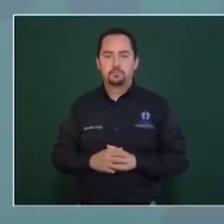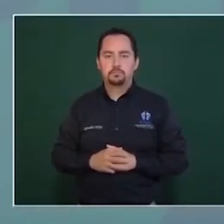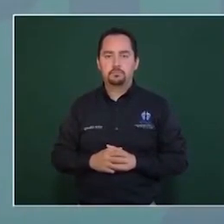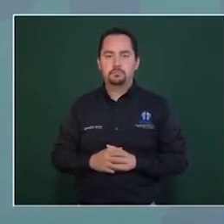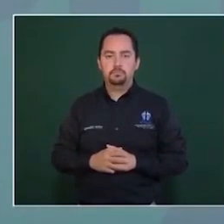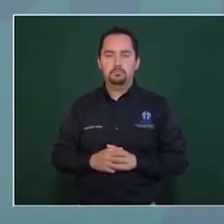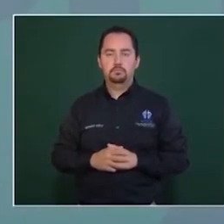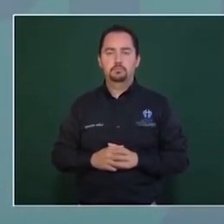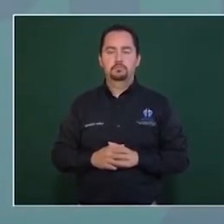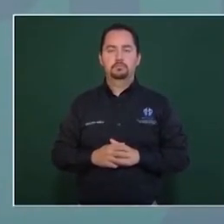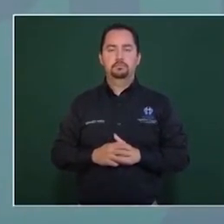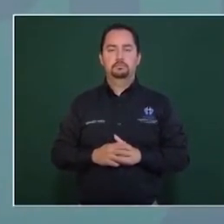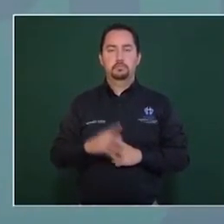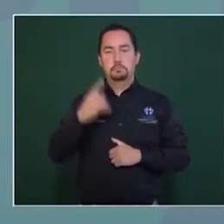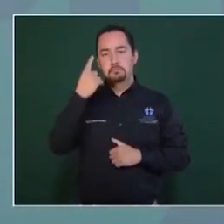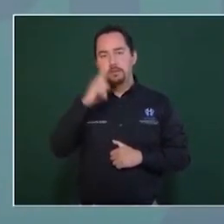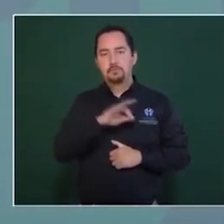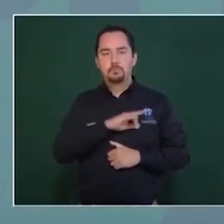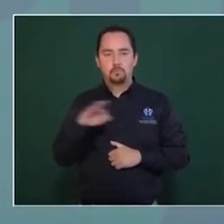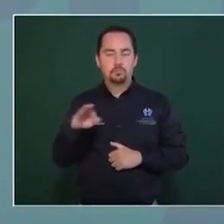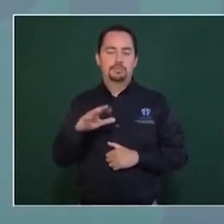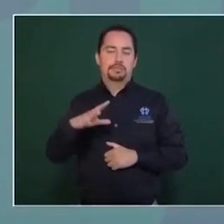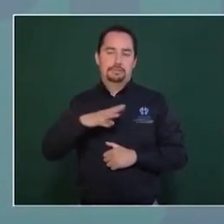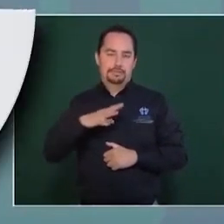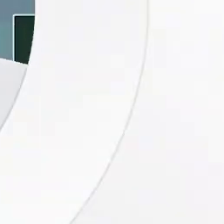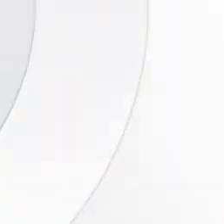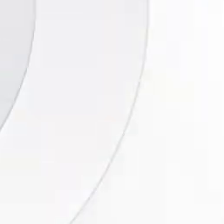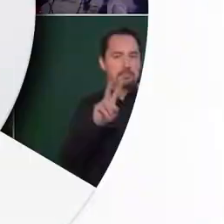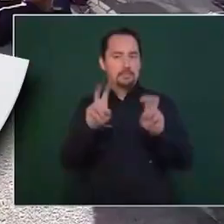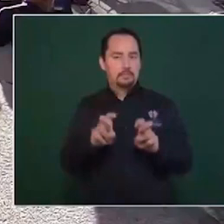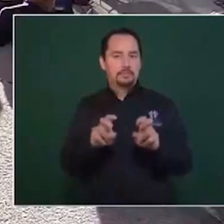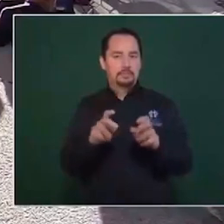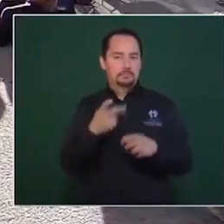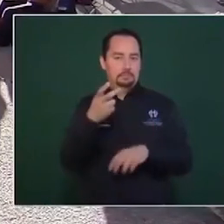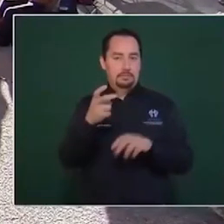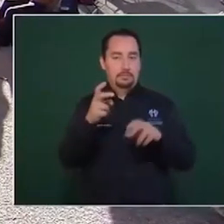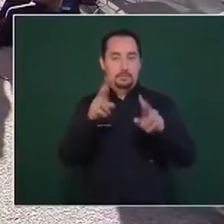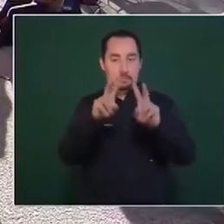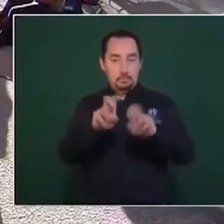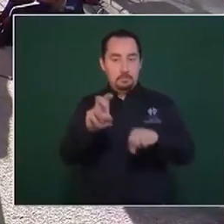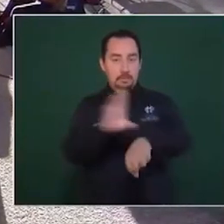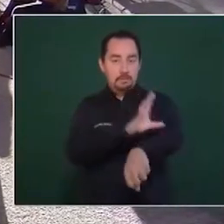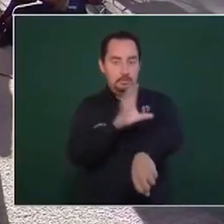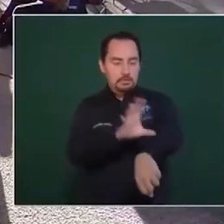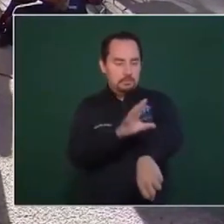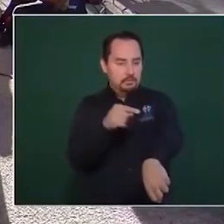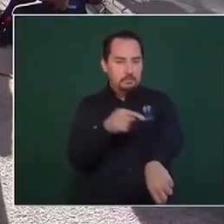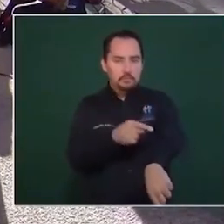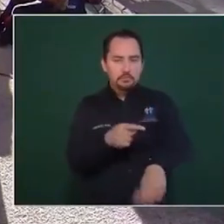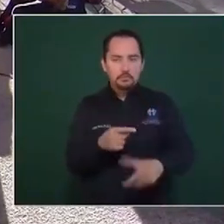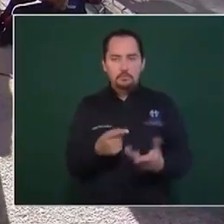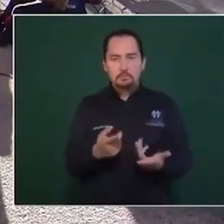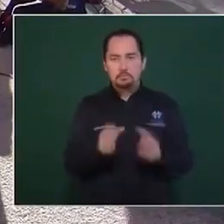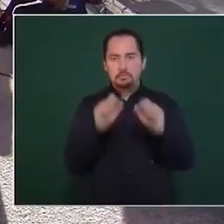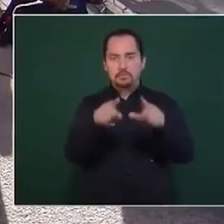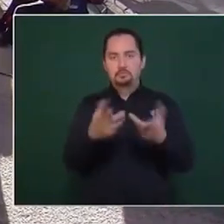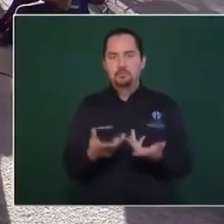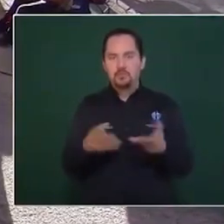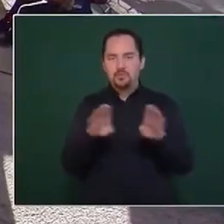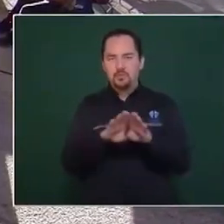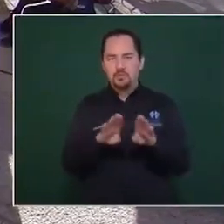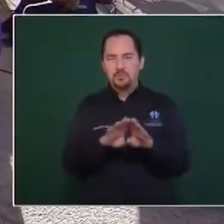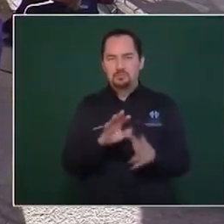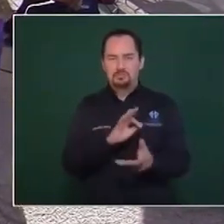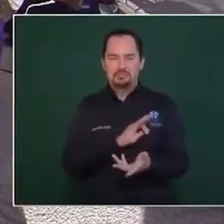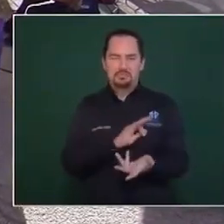para que tengamos los fertilizantes. ¿Cómo es posible que una empresa,